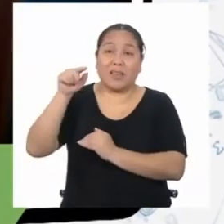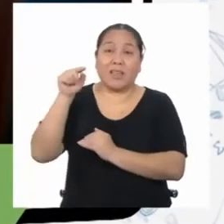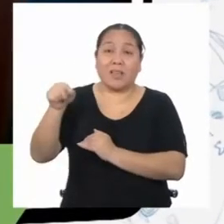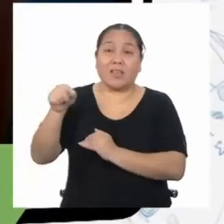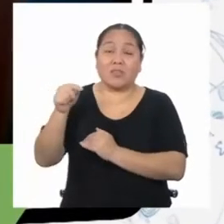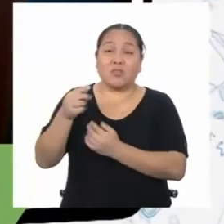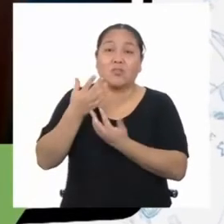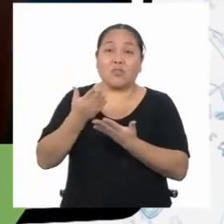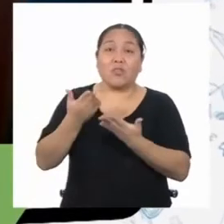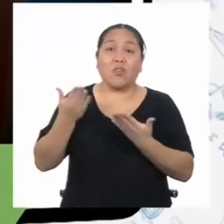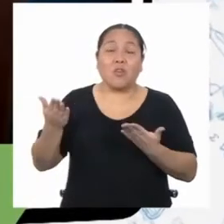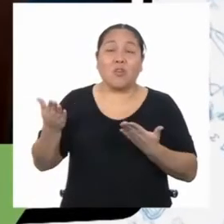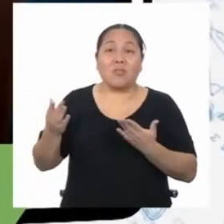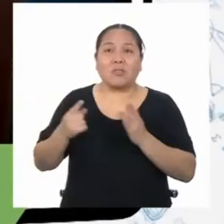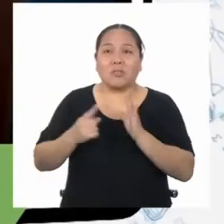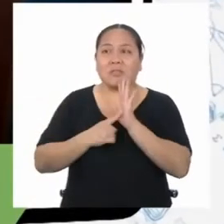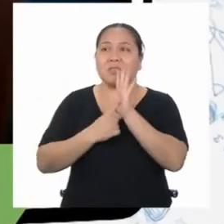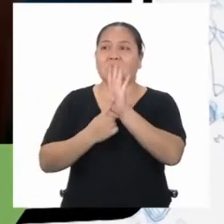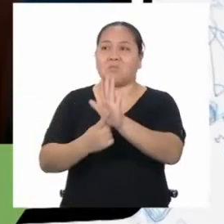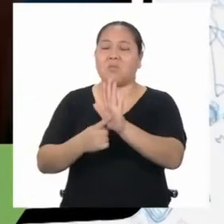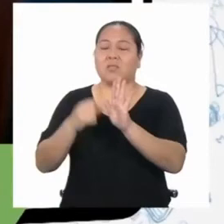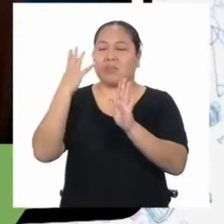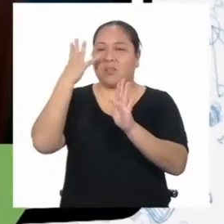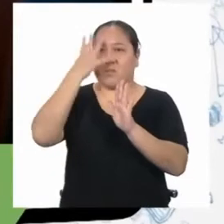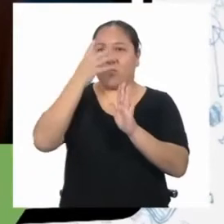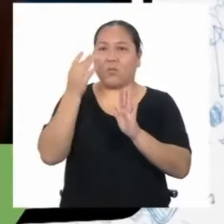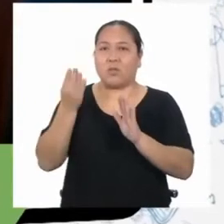se vean mejor presentados.